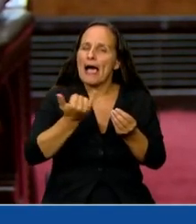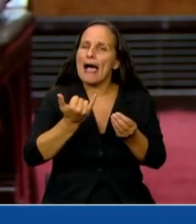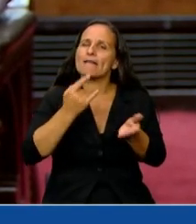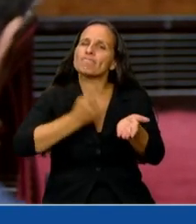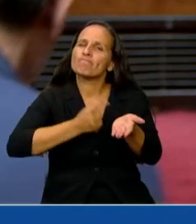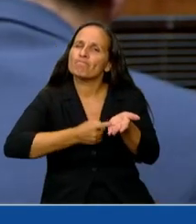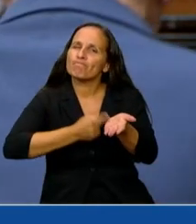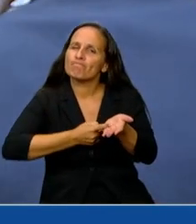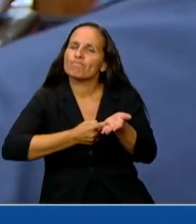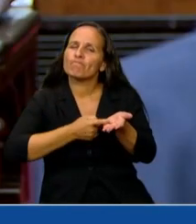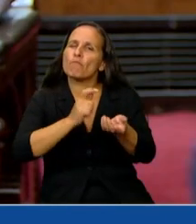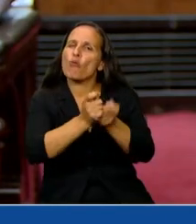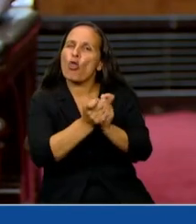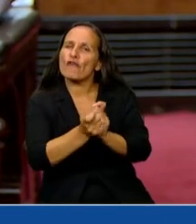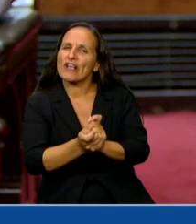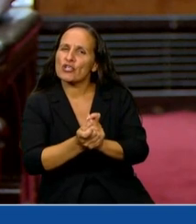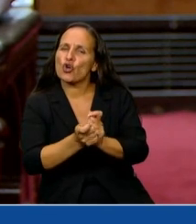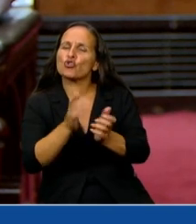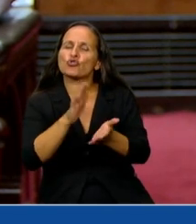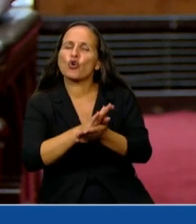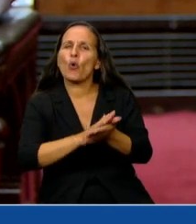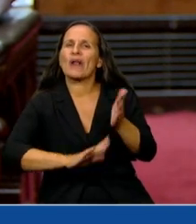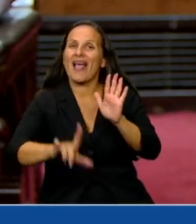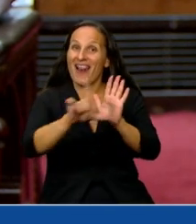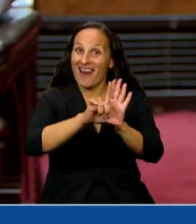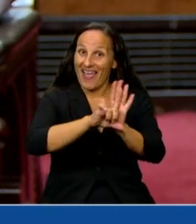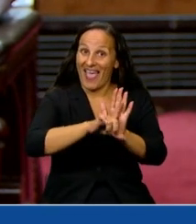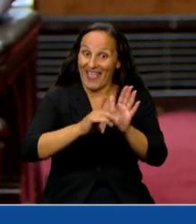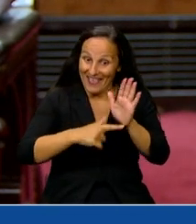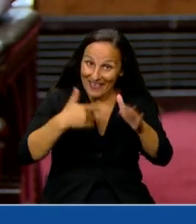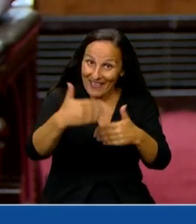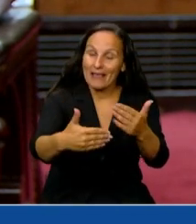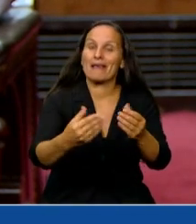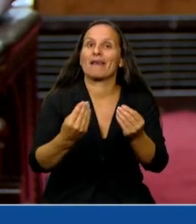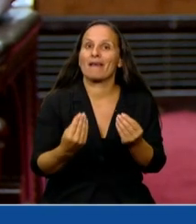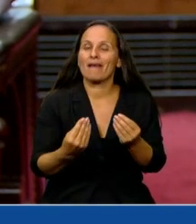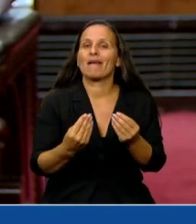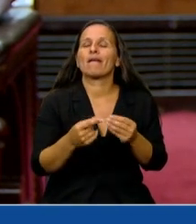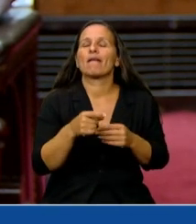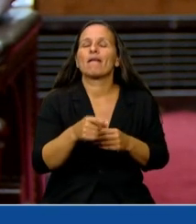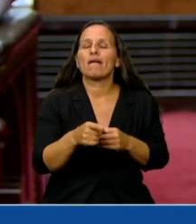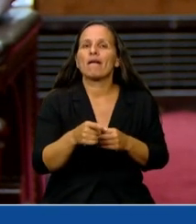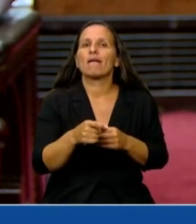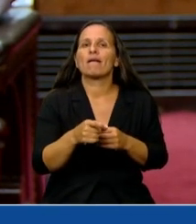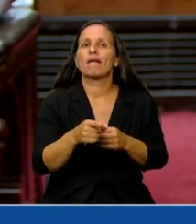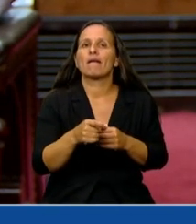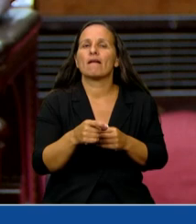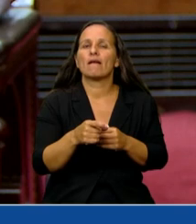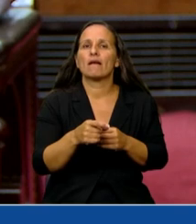en función de aplicar una ley a partir de la intervención de las autoridades de aplicación,